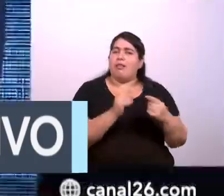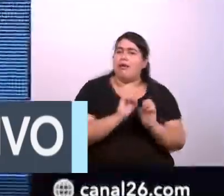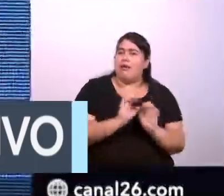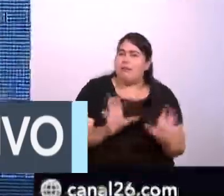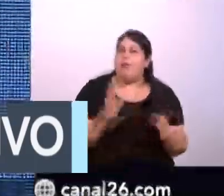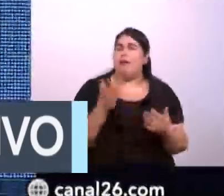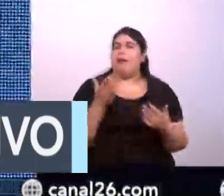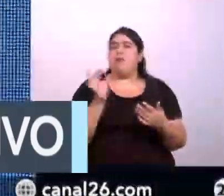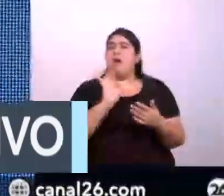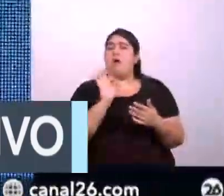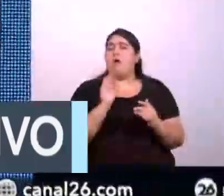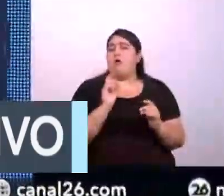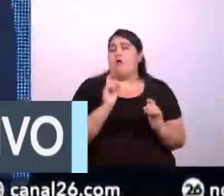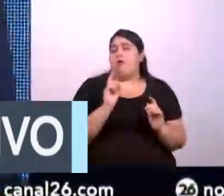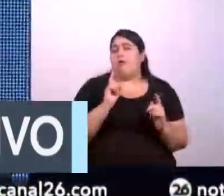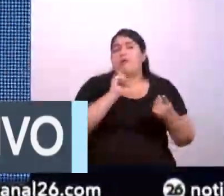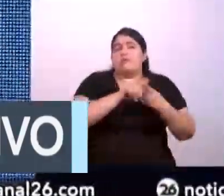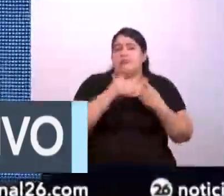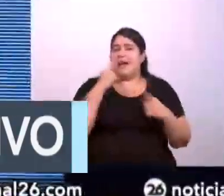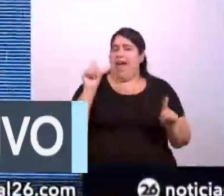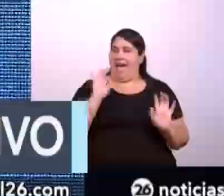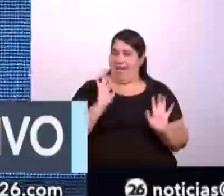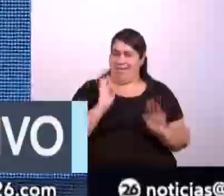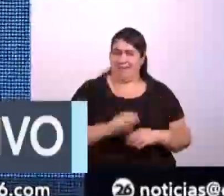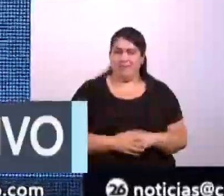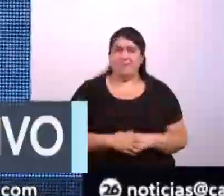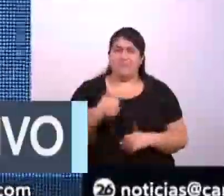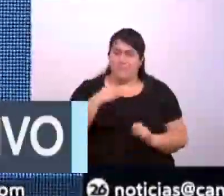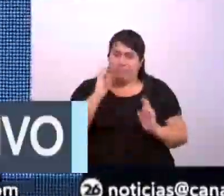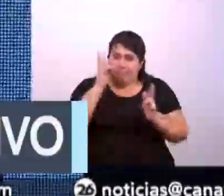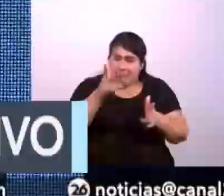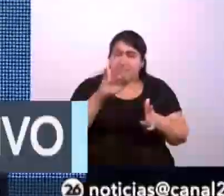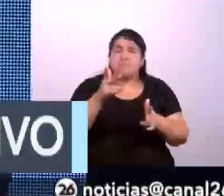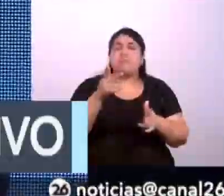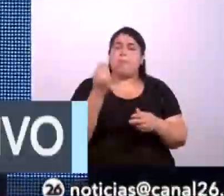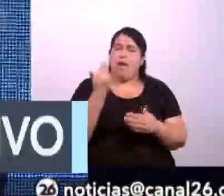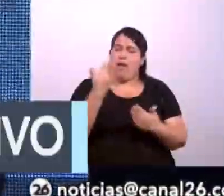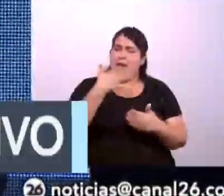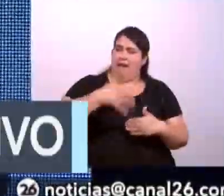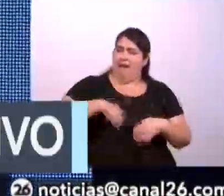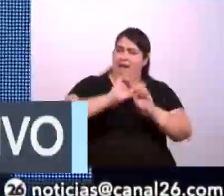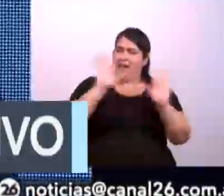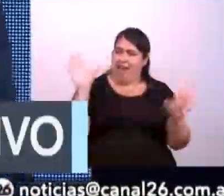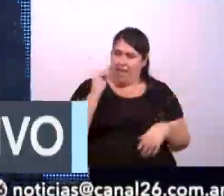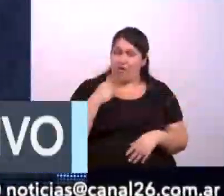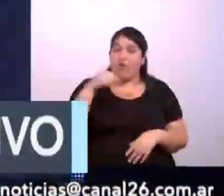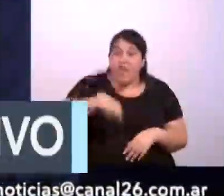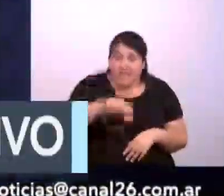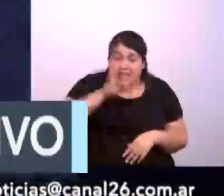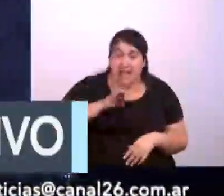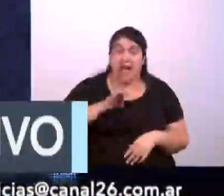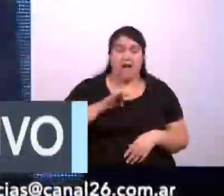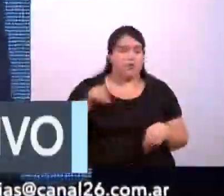o ajenas a la cuestión educativa. Yo quiero decir, para que quede bien claro, que este año,